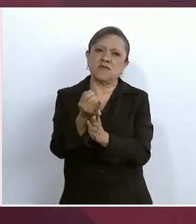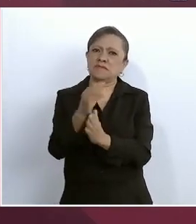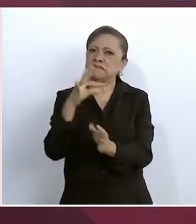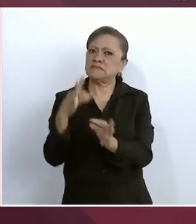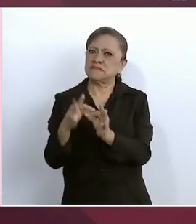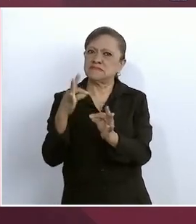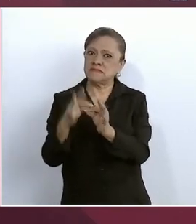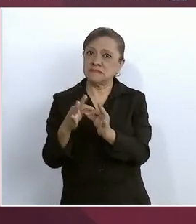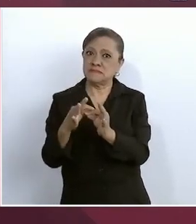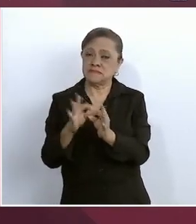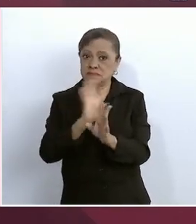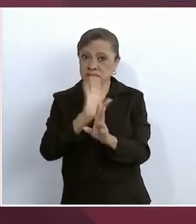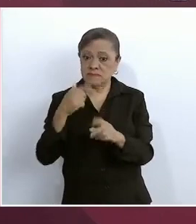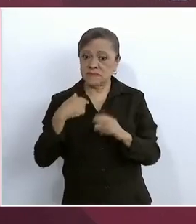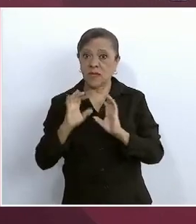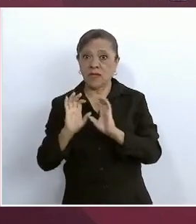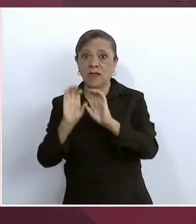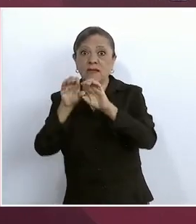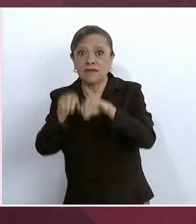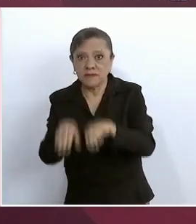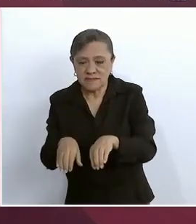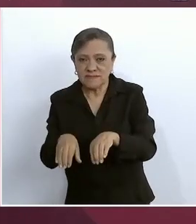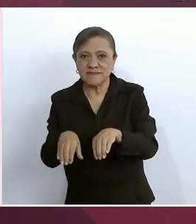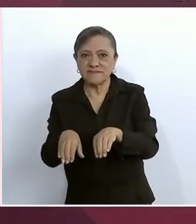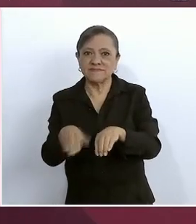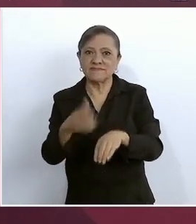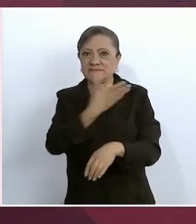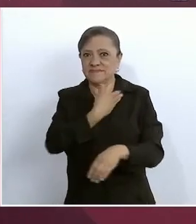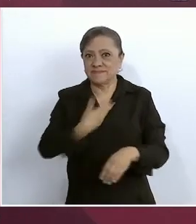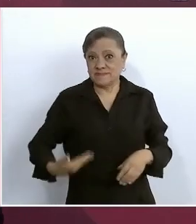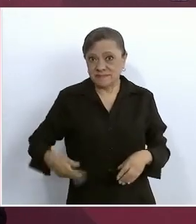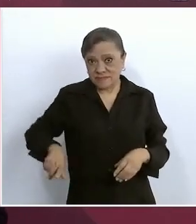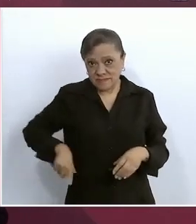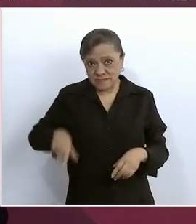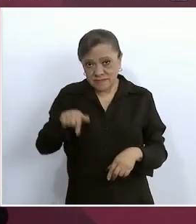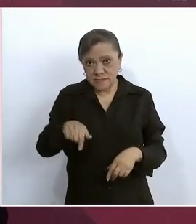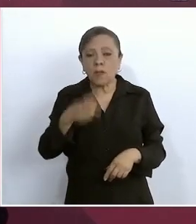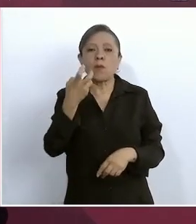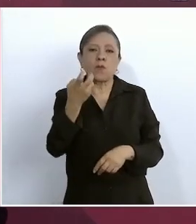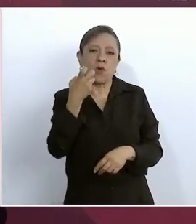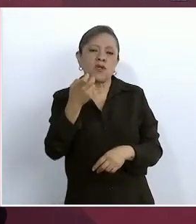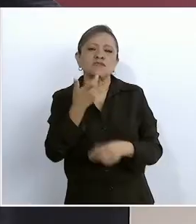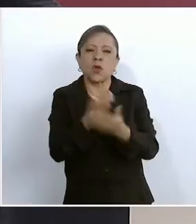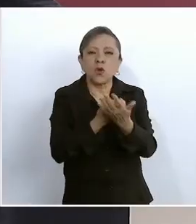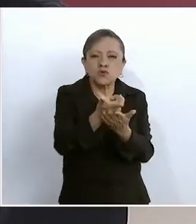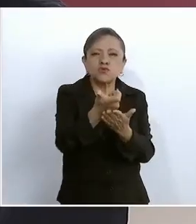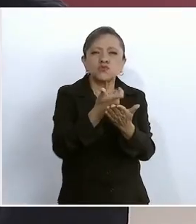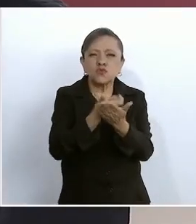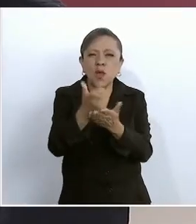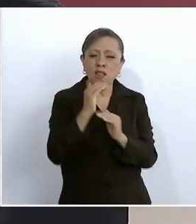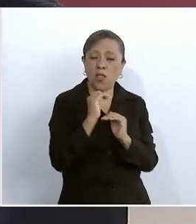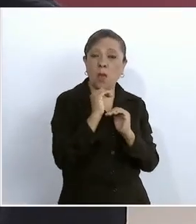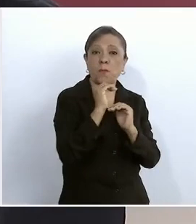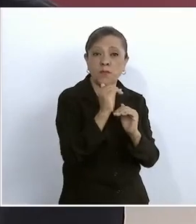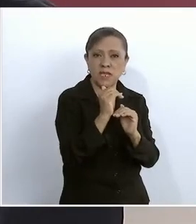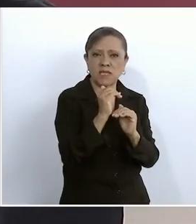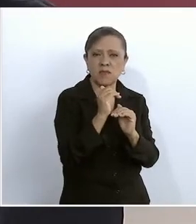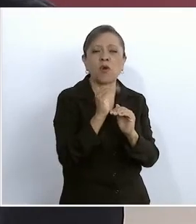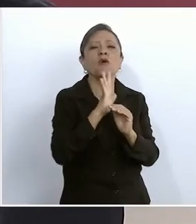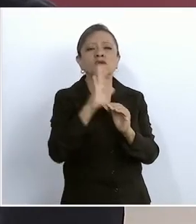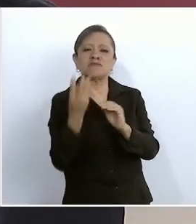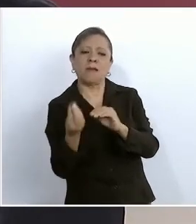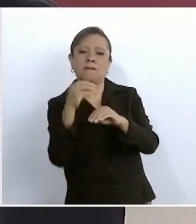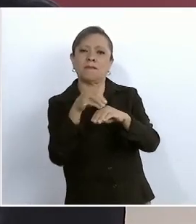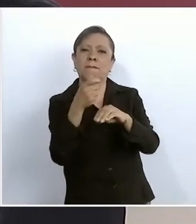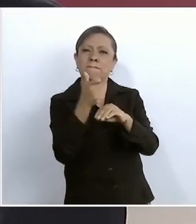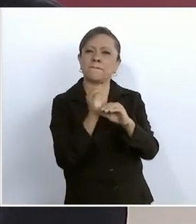desde que llegamos de aumentar el salario mínimo como nunca se había hecho